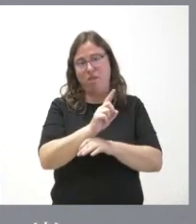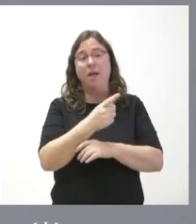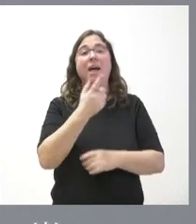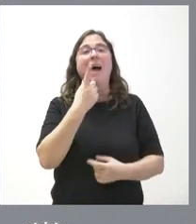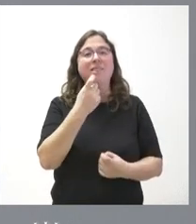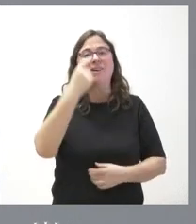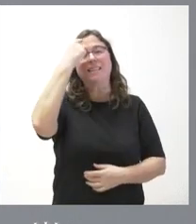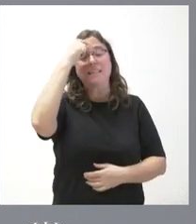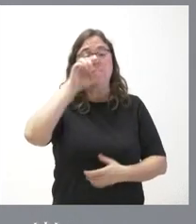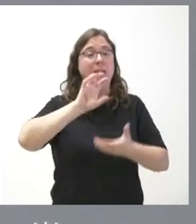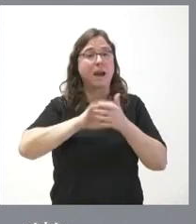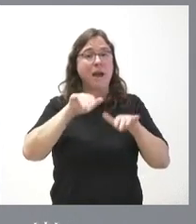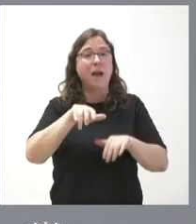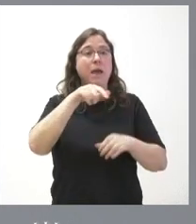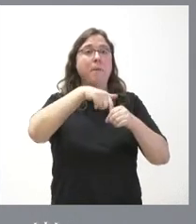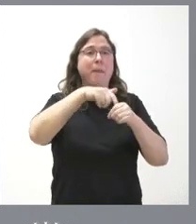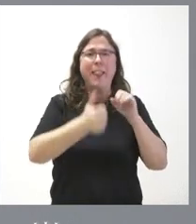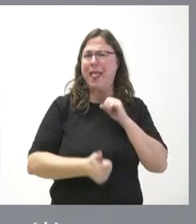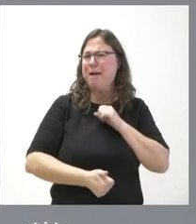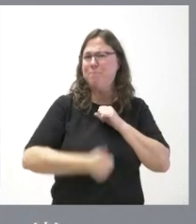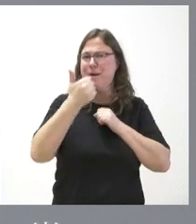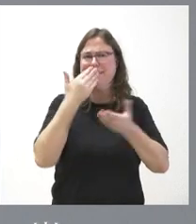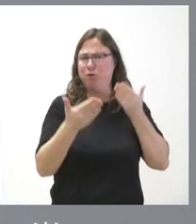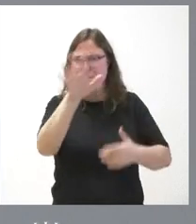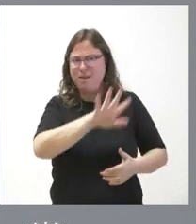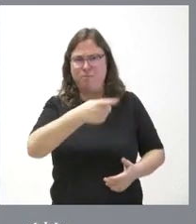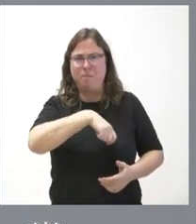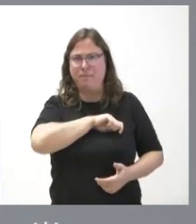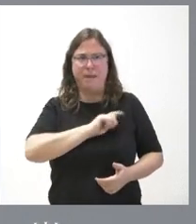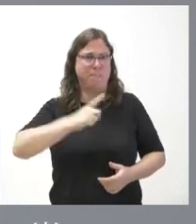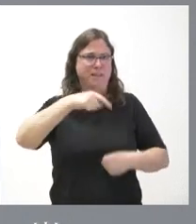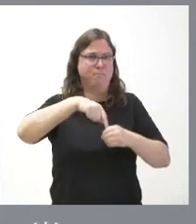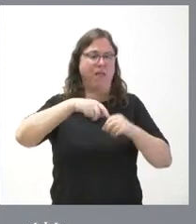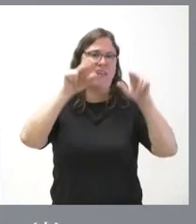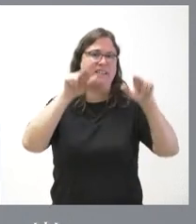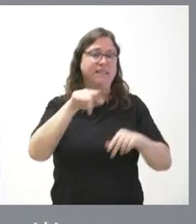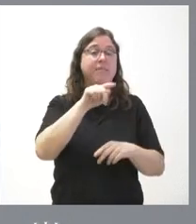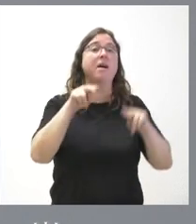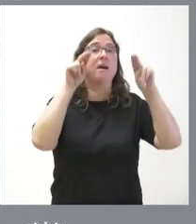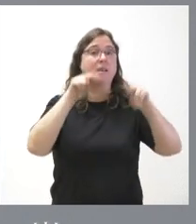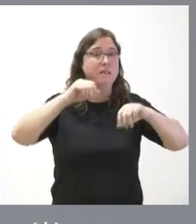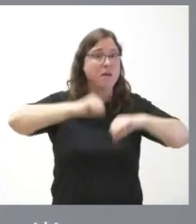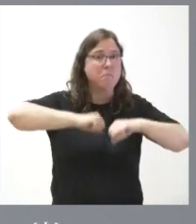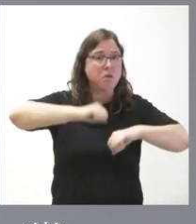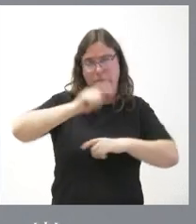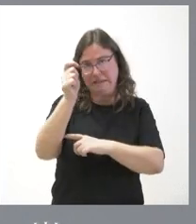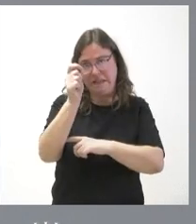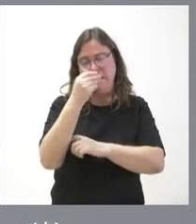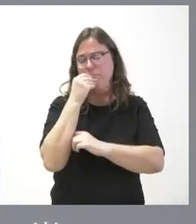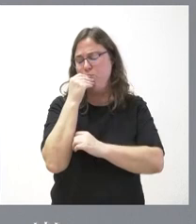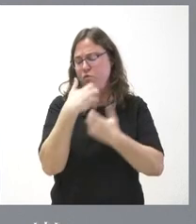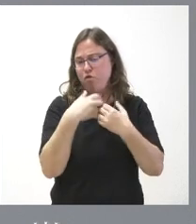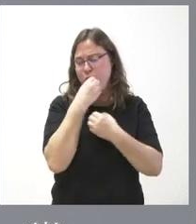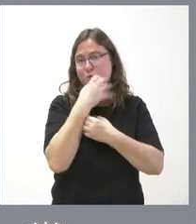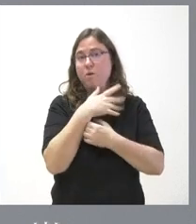que tenemos en Castilla y León más plazas residenciales que en ningún otro sitio que la mayor parte de las residencias funcionan muy bien pero que nuestra